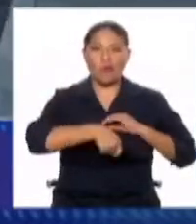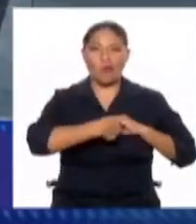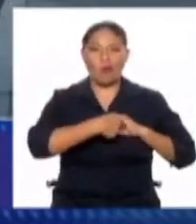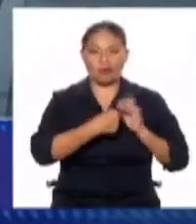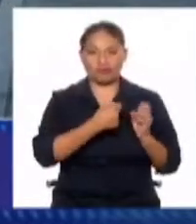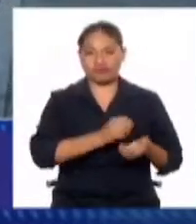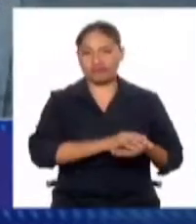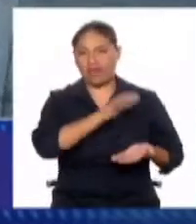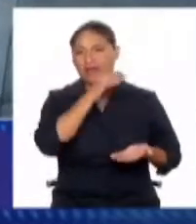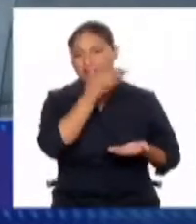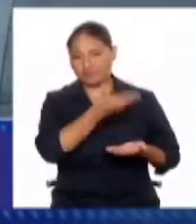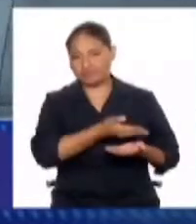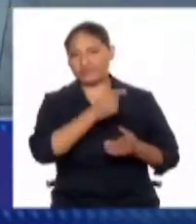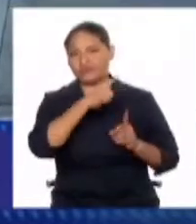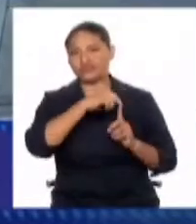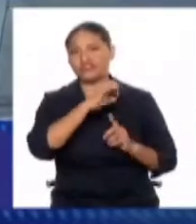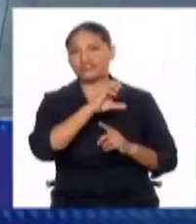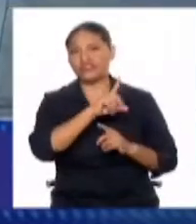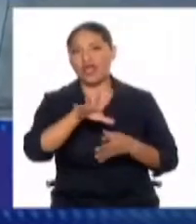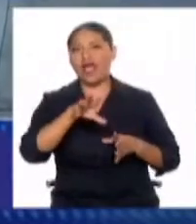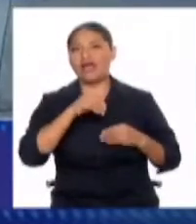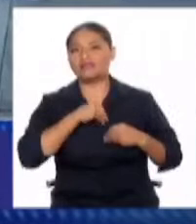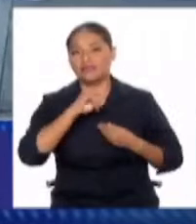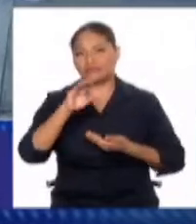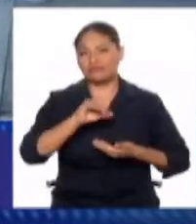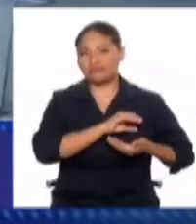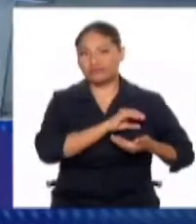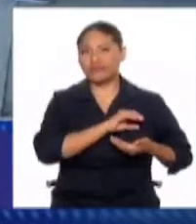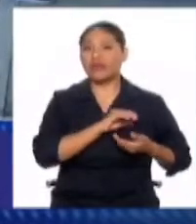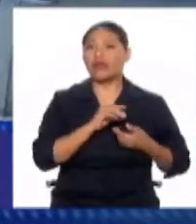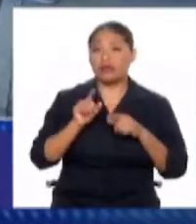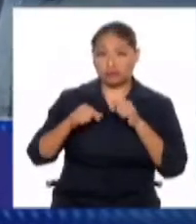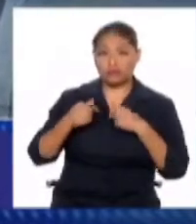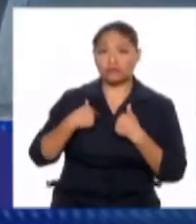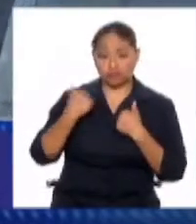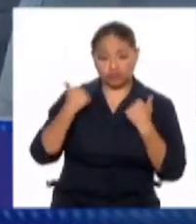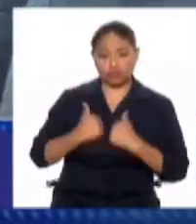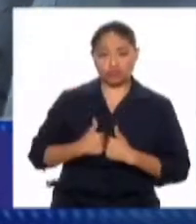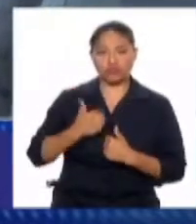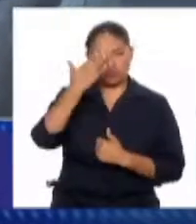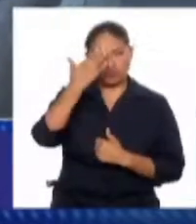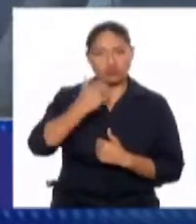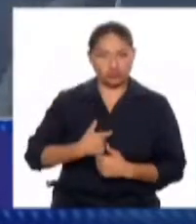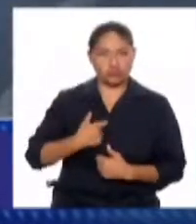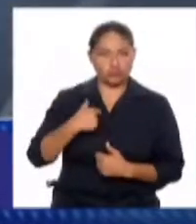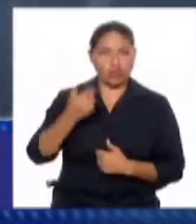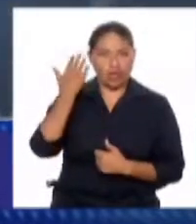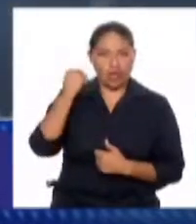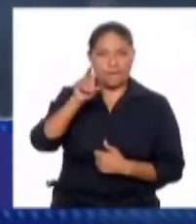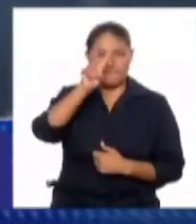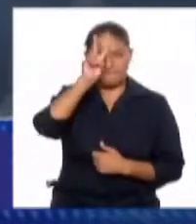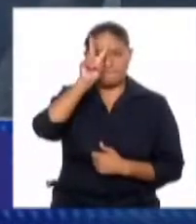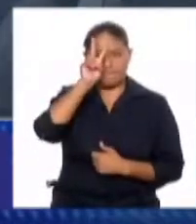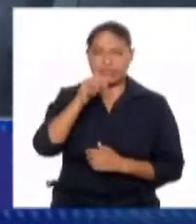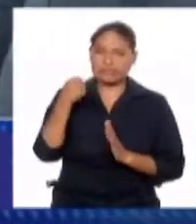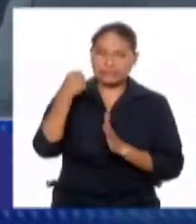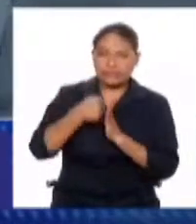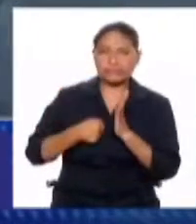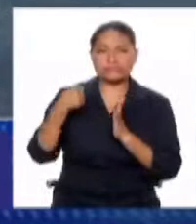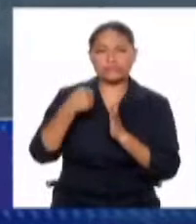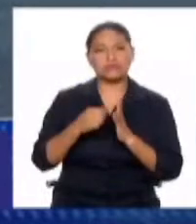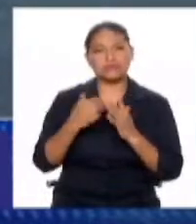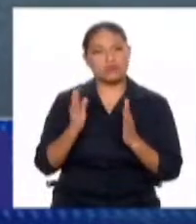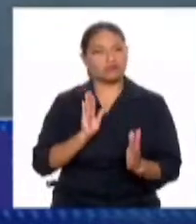no solamente como abogado, sino muchos juristas compartimos de que en nuestro país se debe luchar en forma